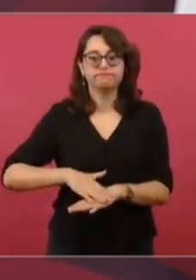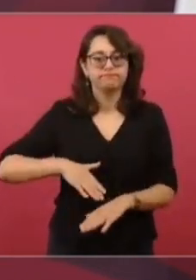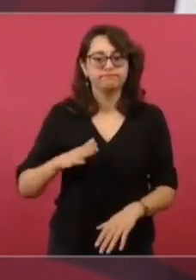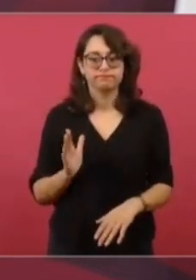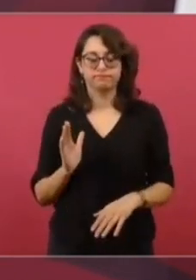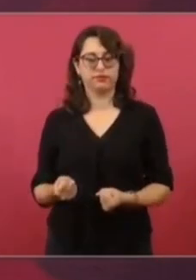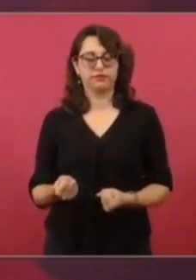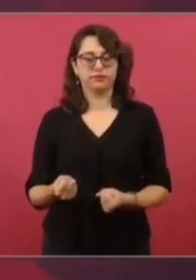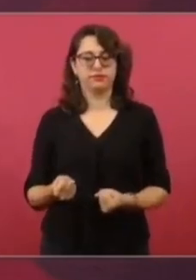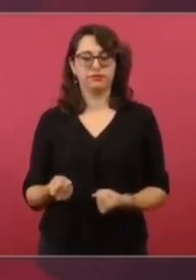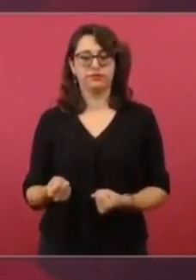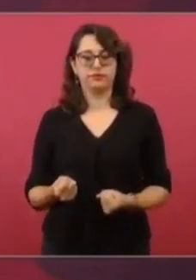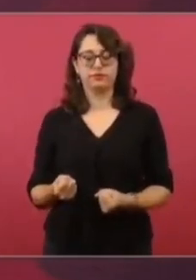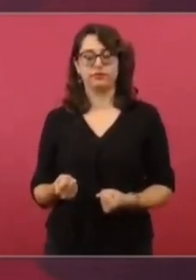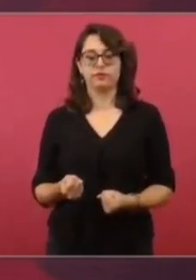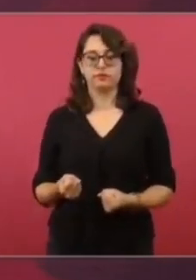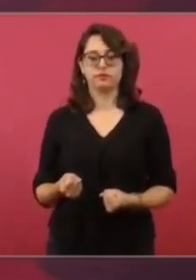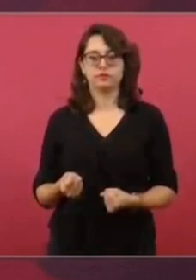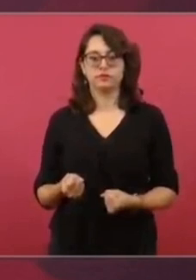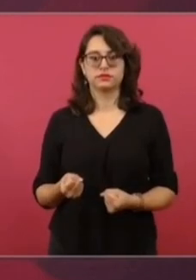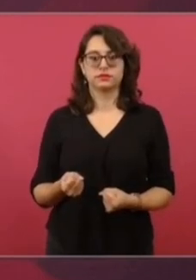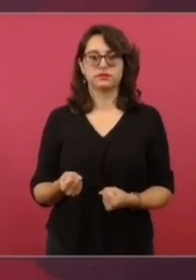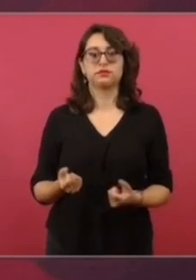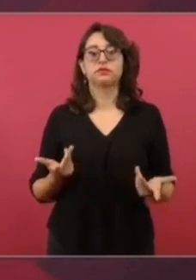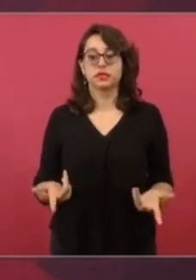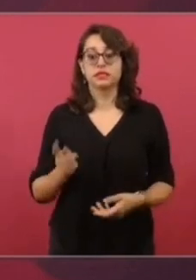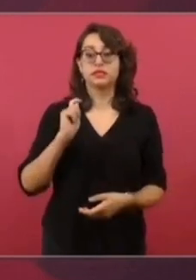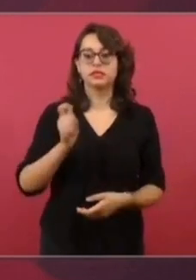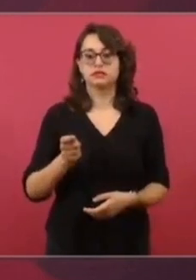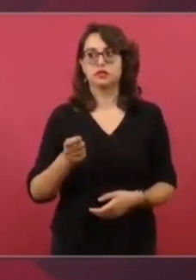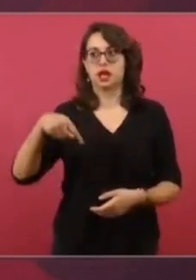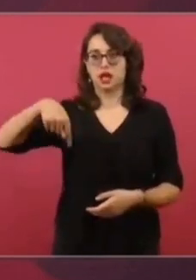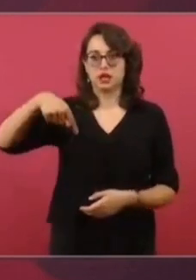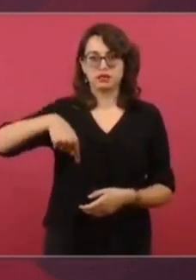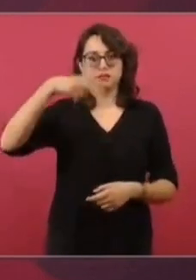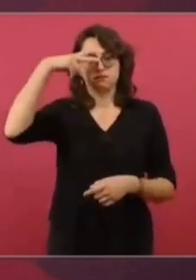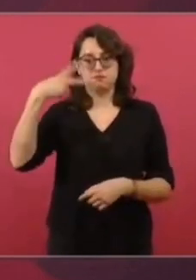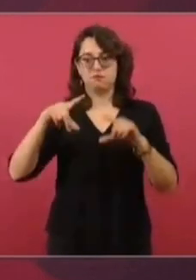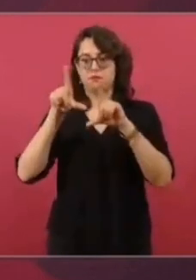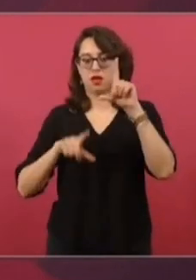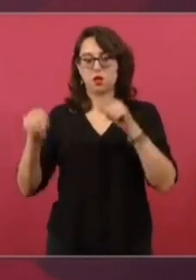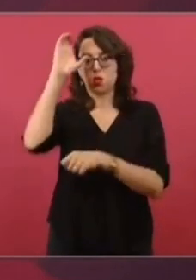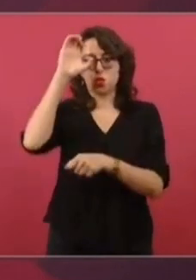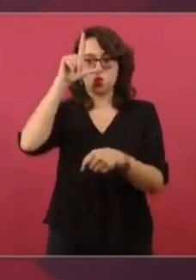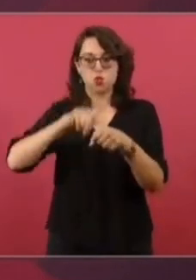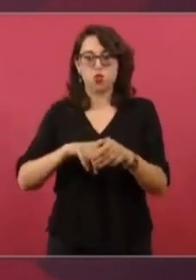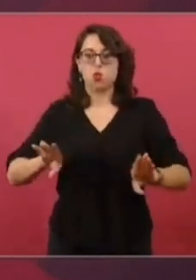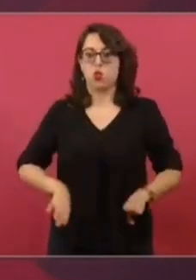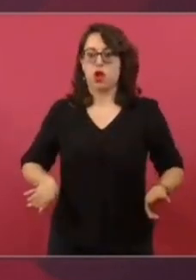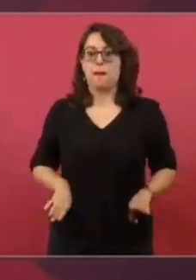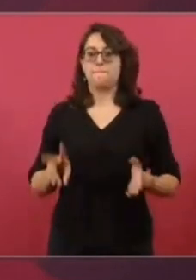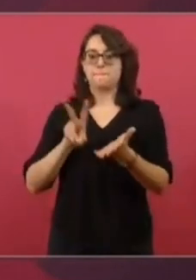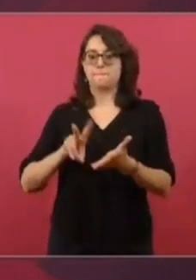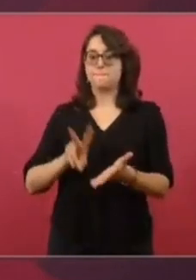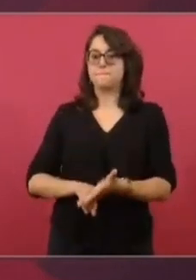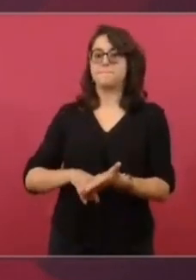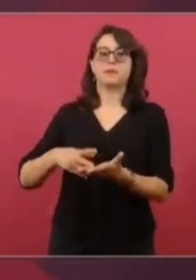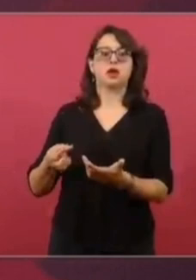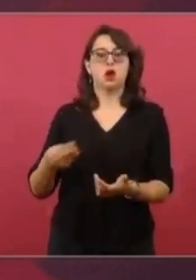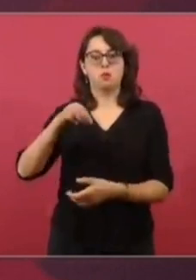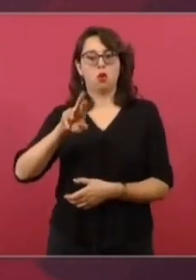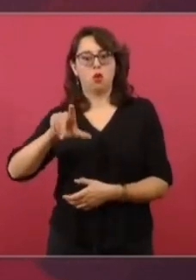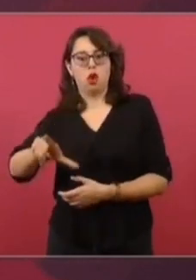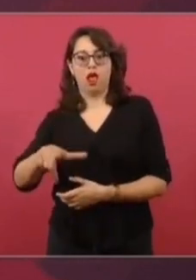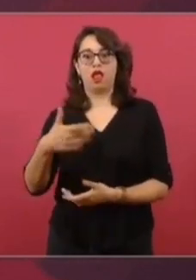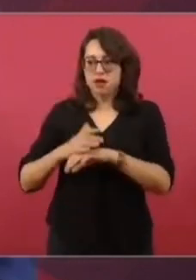el que se utilice la gran reserva de valores que tienen los mexicanos, los valores culturales,